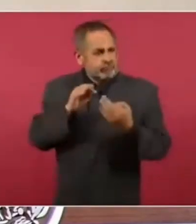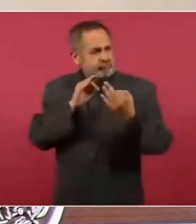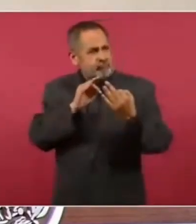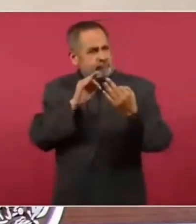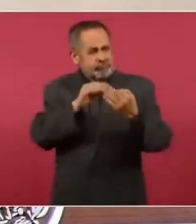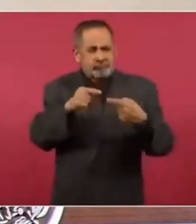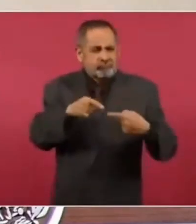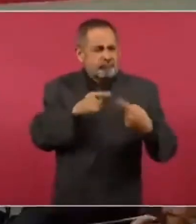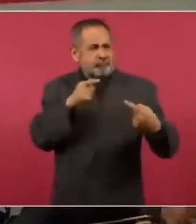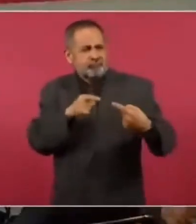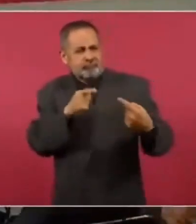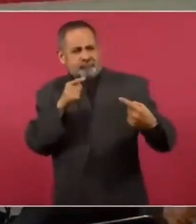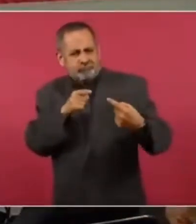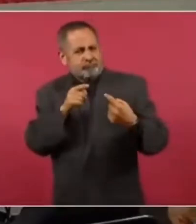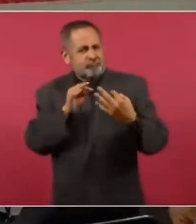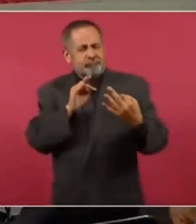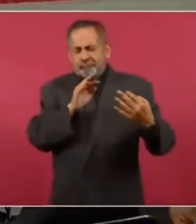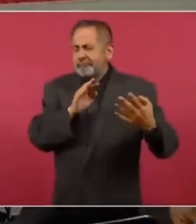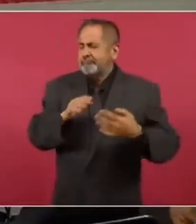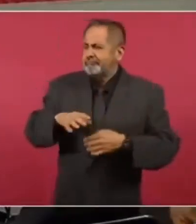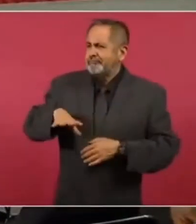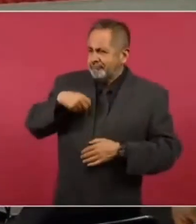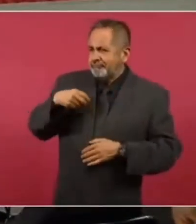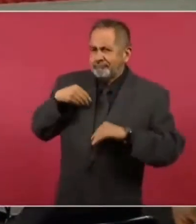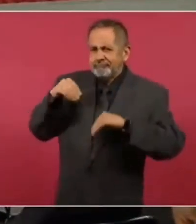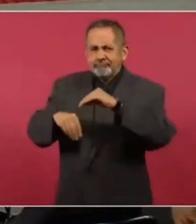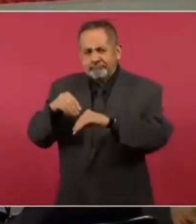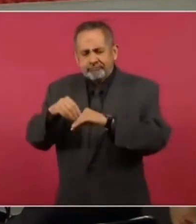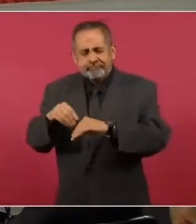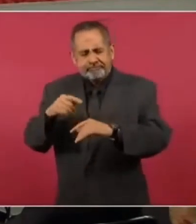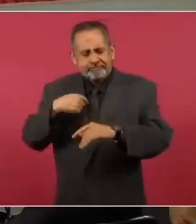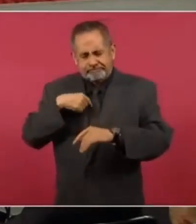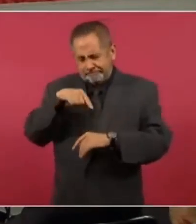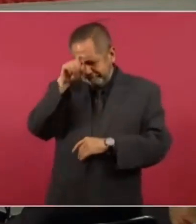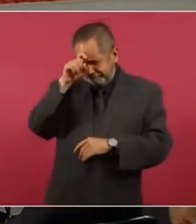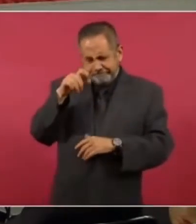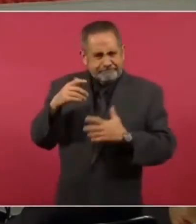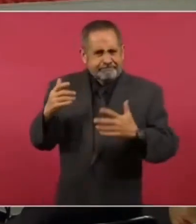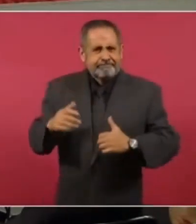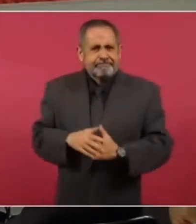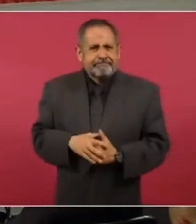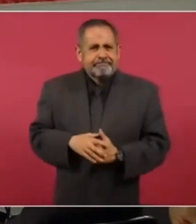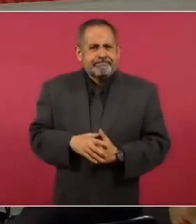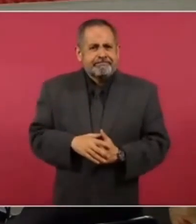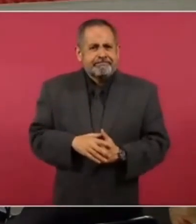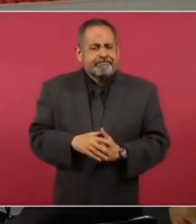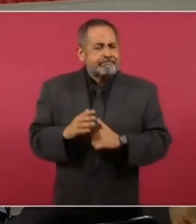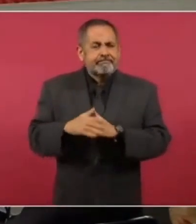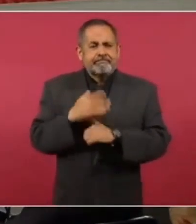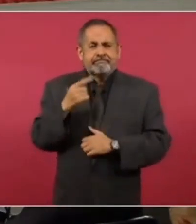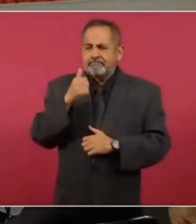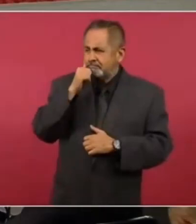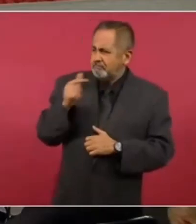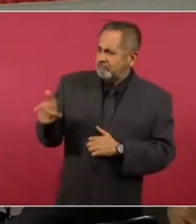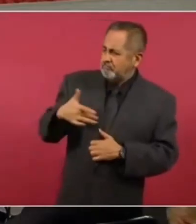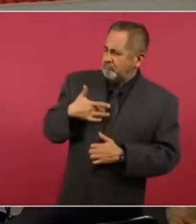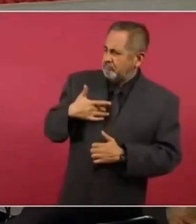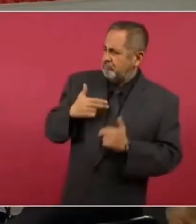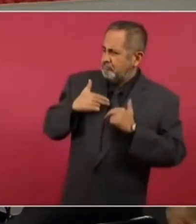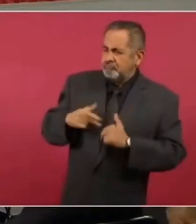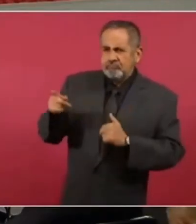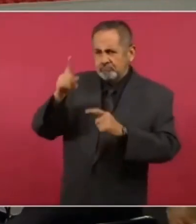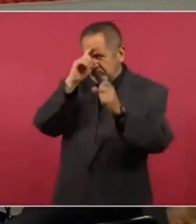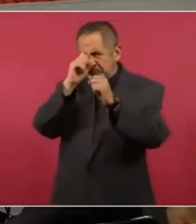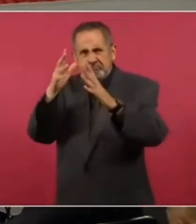tantos desafíos en cada una de estas obras deslumbrantes, yo no dejo de preguntarme por qué, si es un hombre humano, un presidente